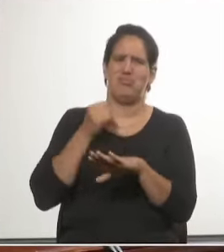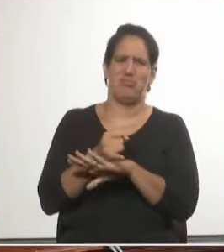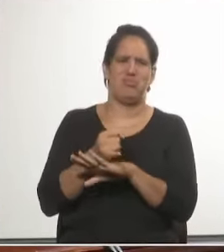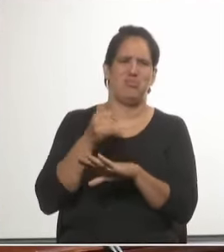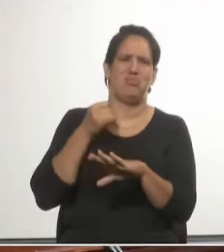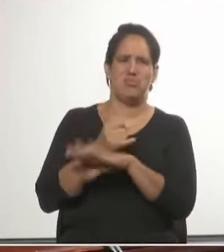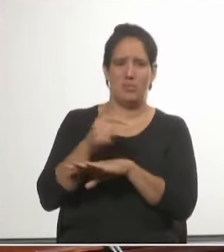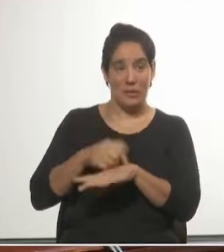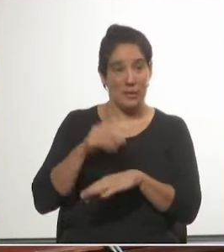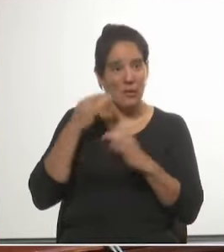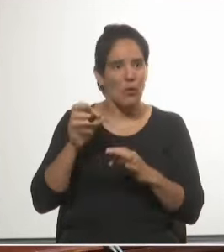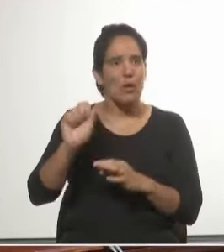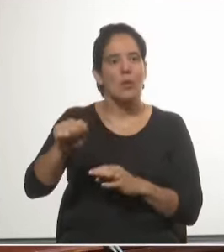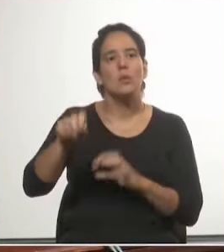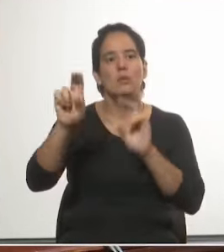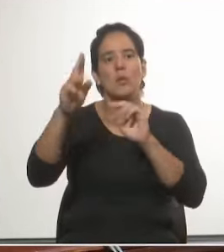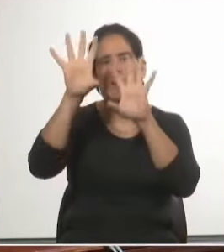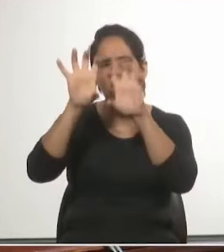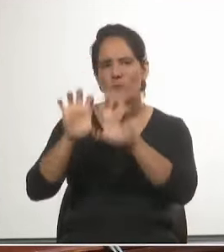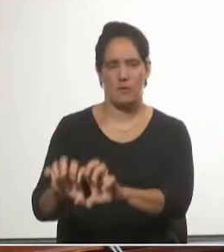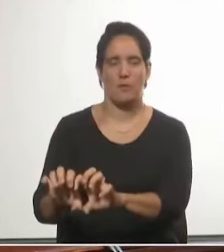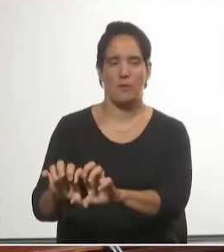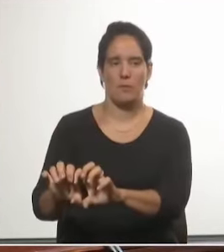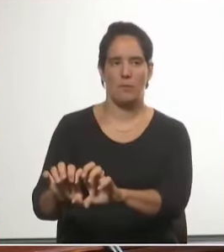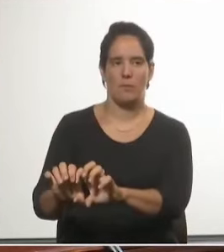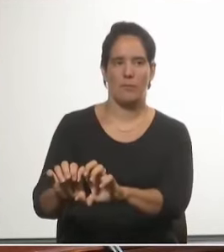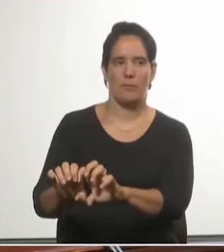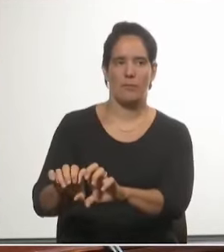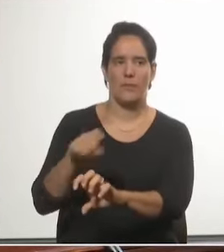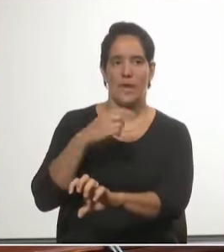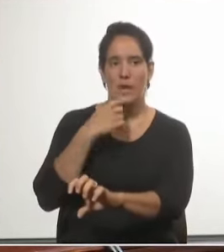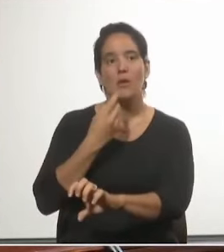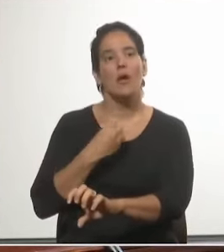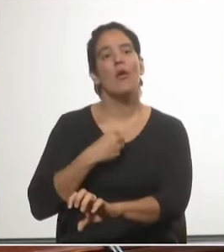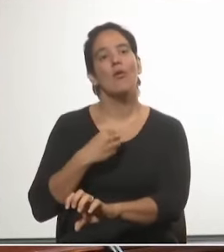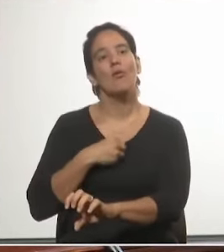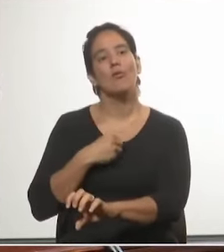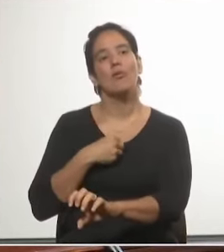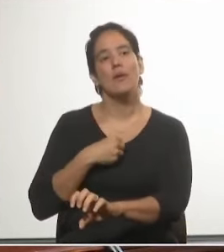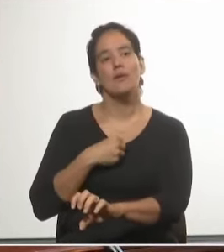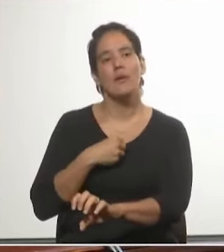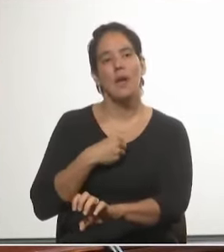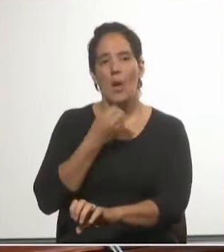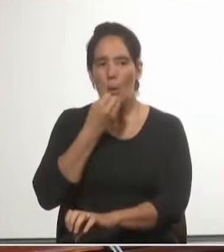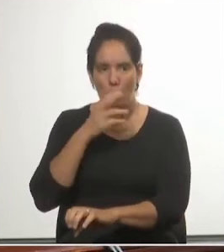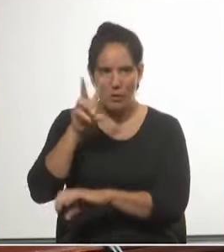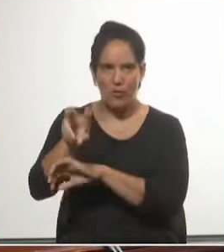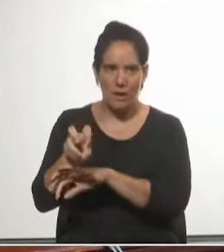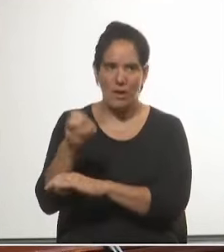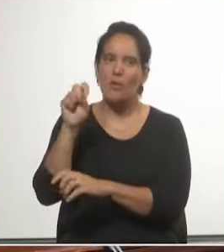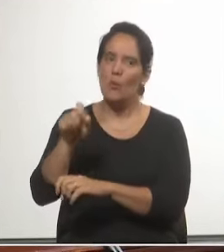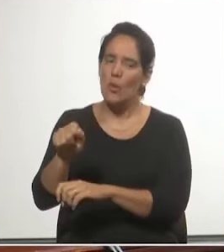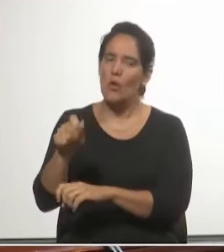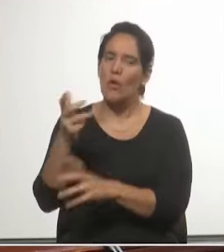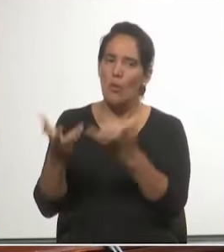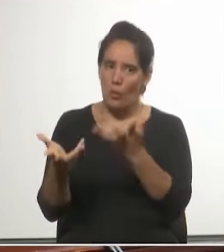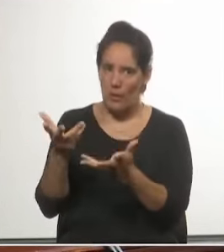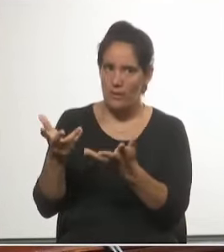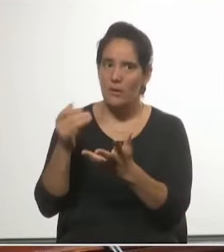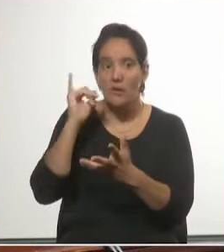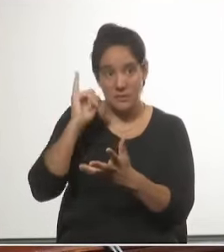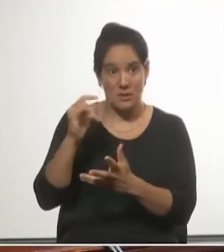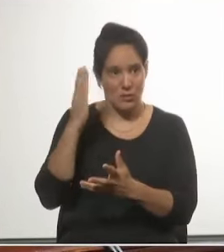degradada y quiero tener una expresión de confianza para los buenos fiscales y buenos jueces que los hay.